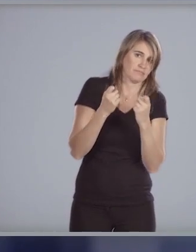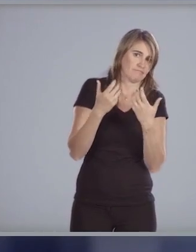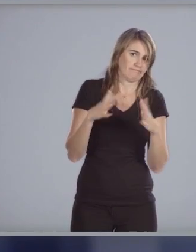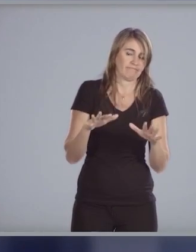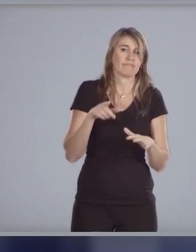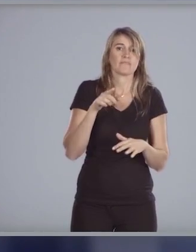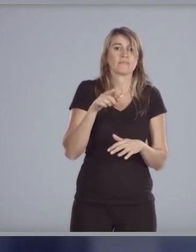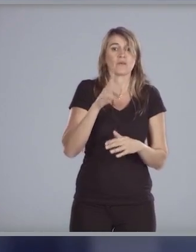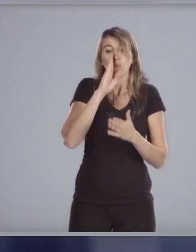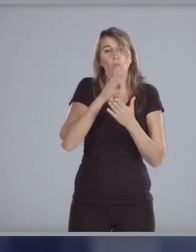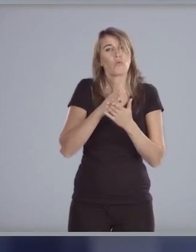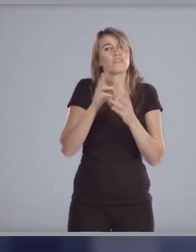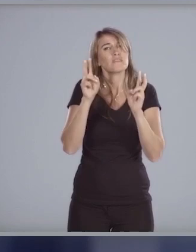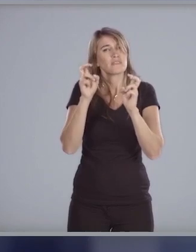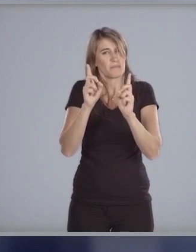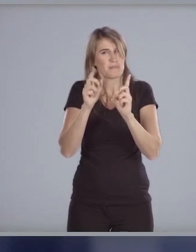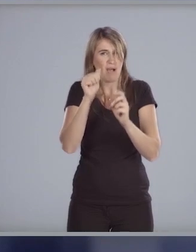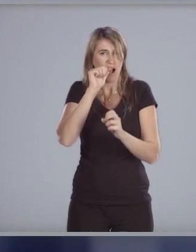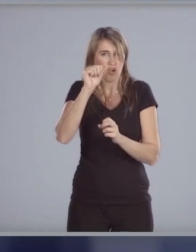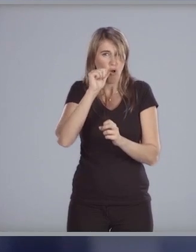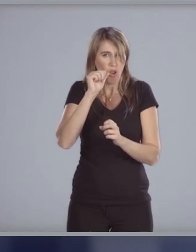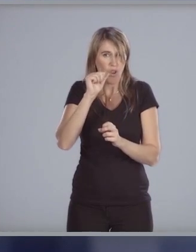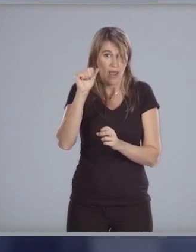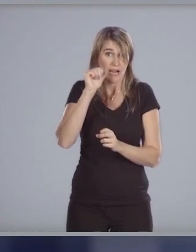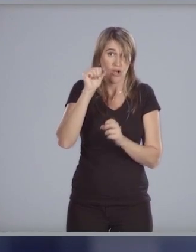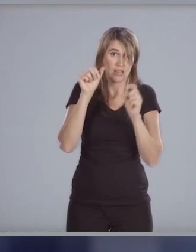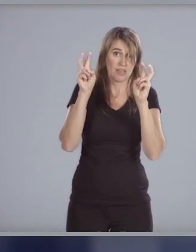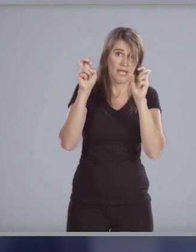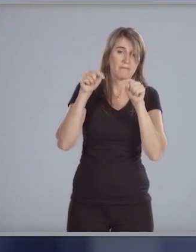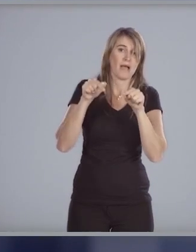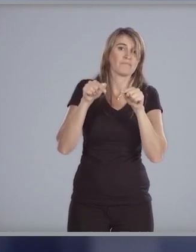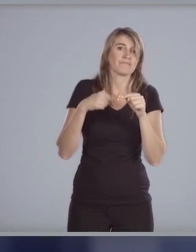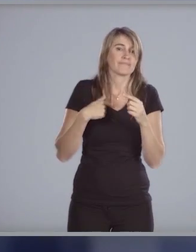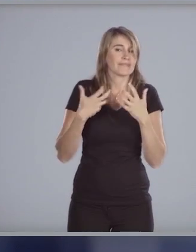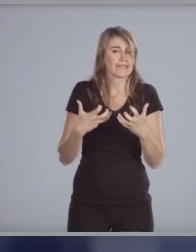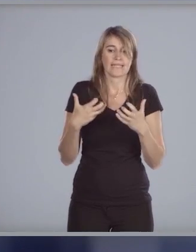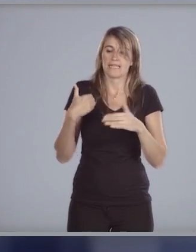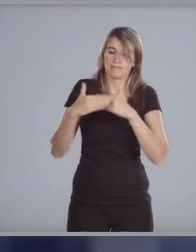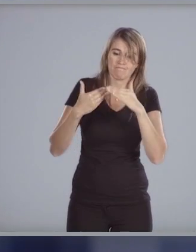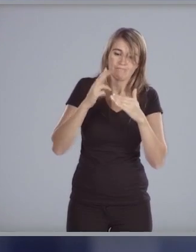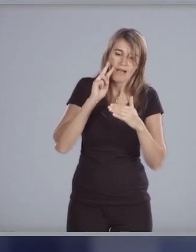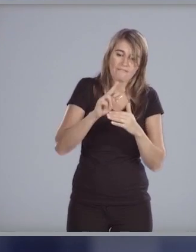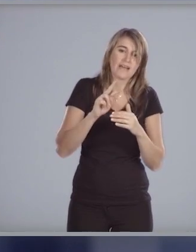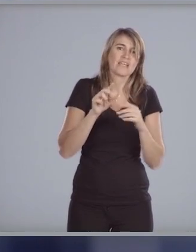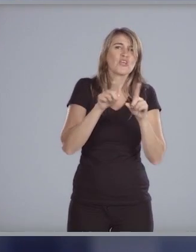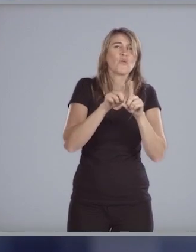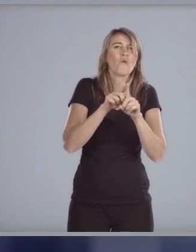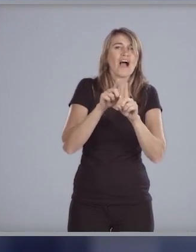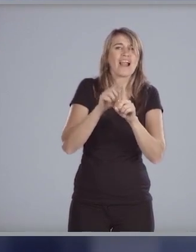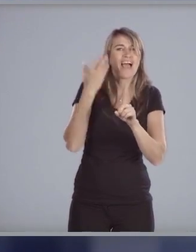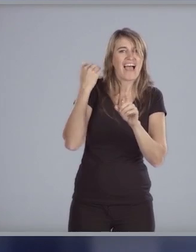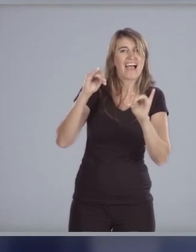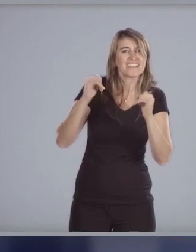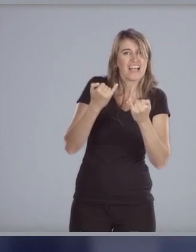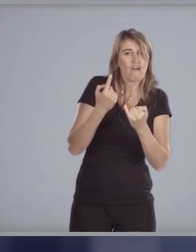con referencia a este último tema el alcohol o el alcoholismo vamos a desarrollar acciones similares